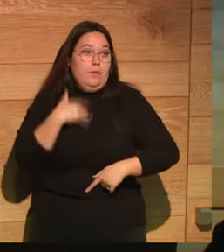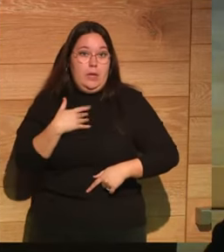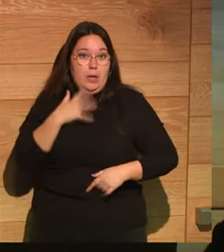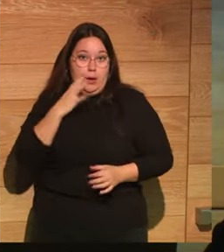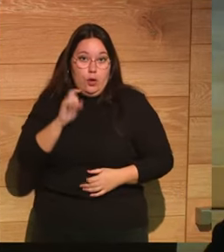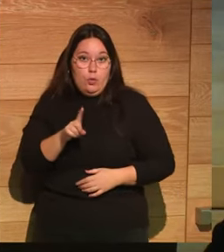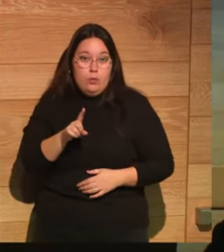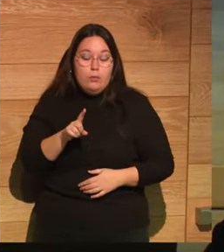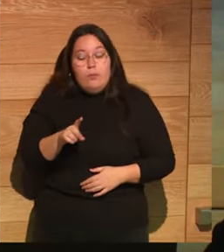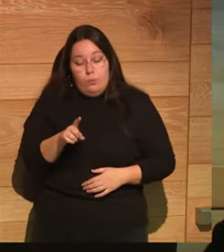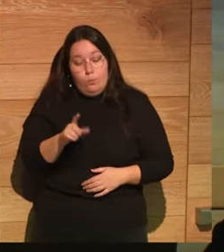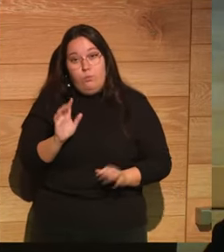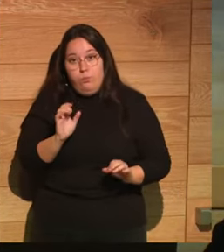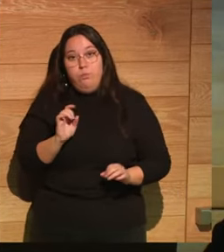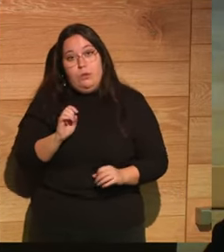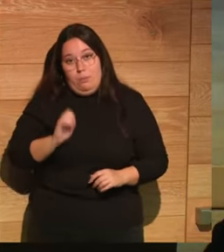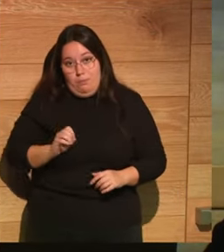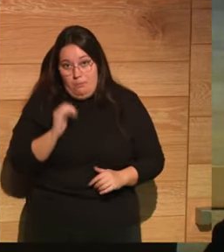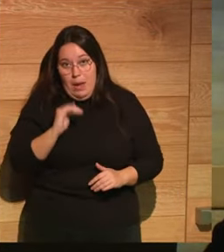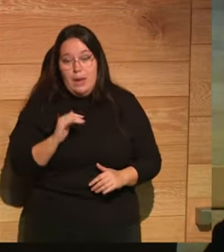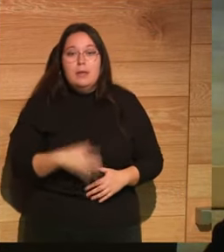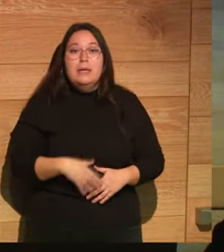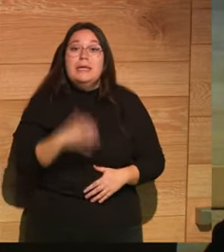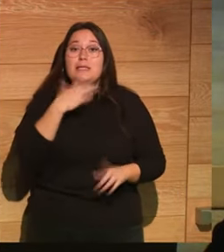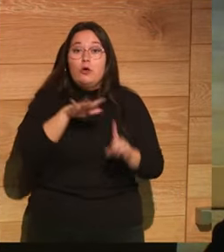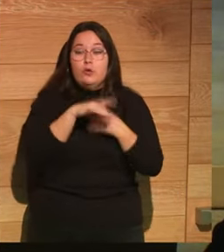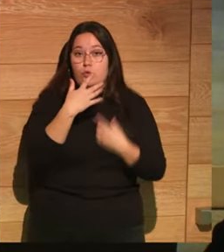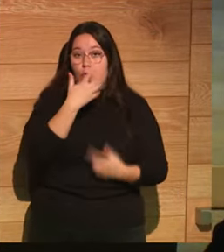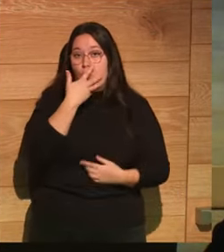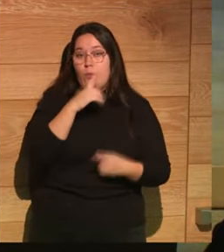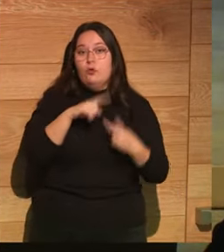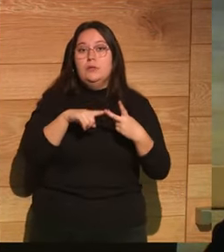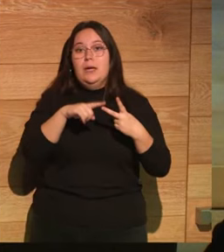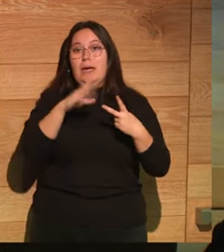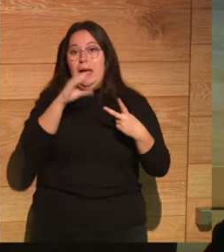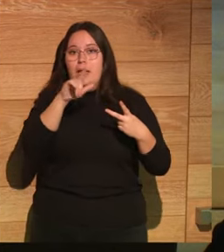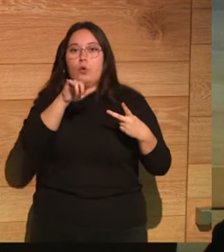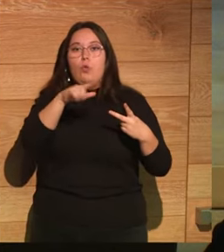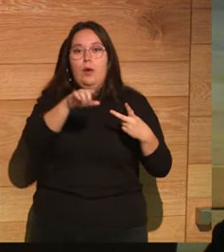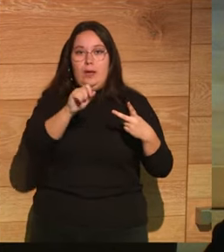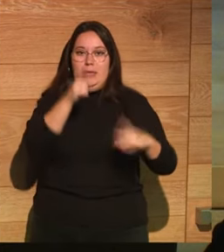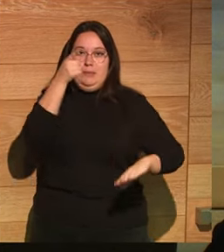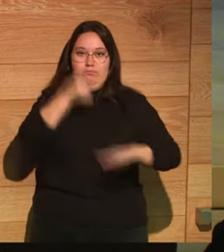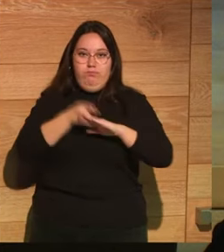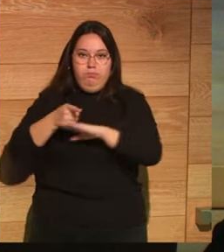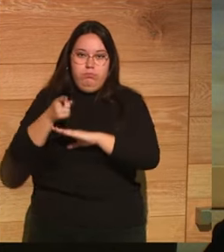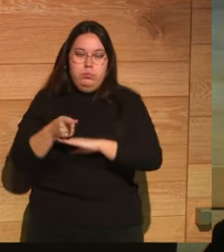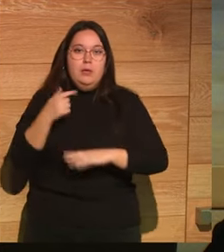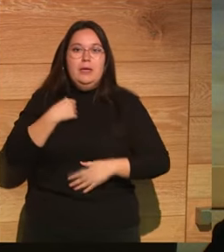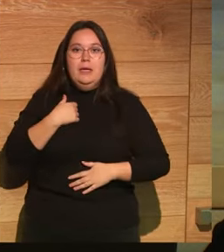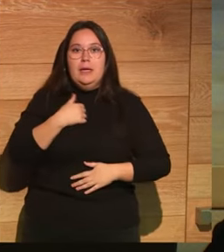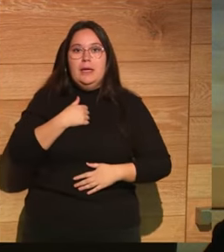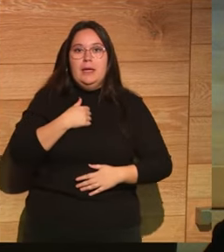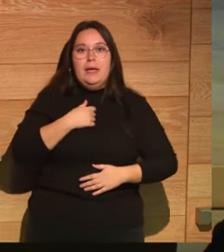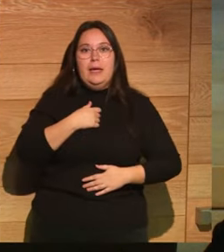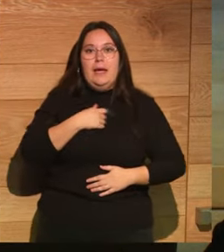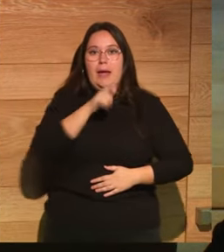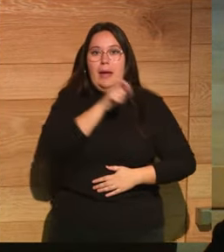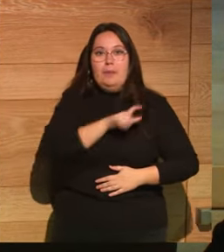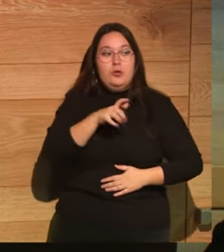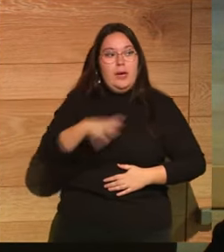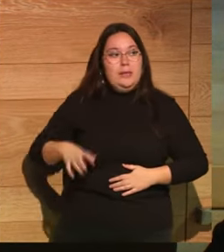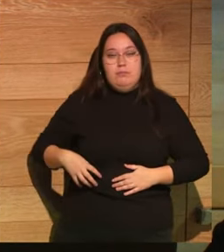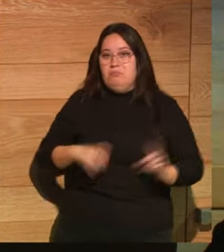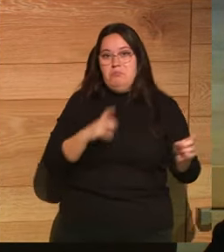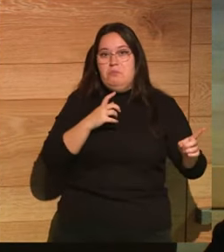pues vamos mal luego si conocemos el contexto sabemos que Calígula es un emperador autocrático que no puede soportar a la aristocracia que